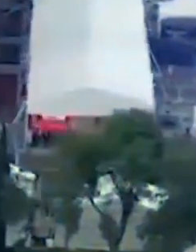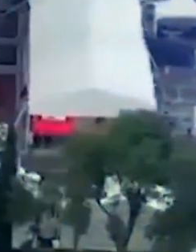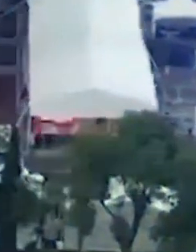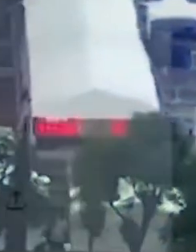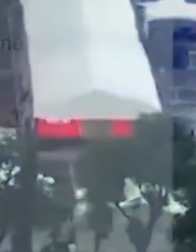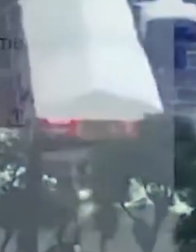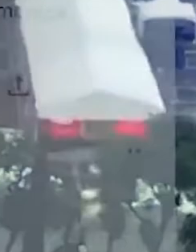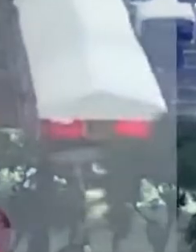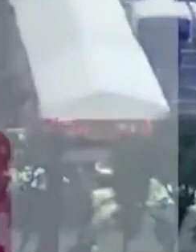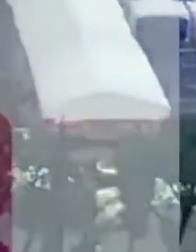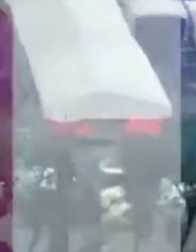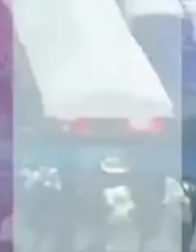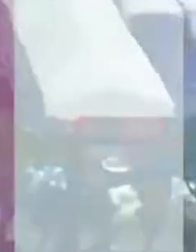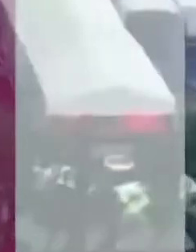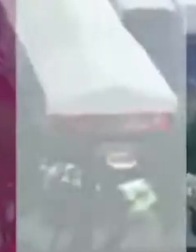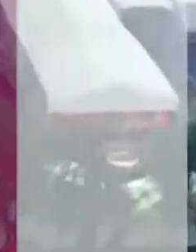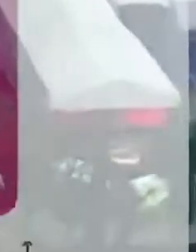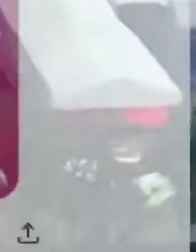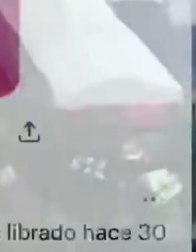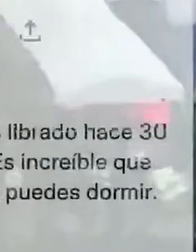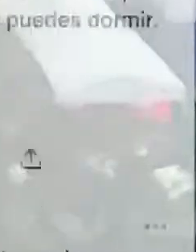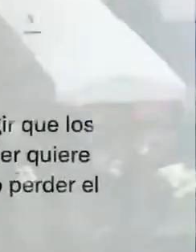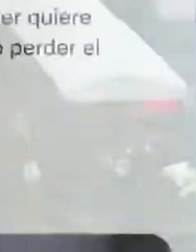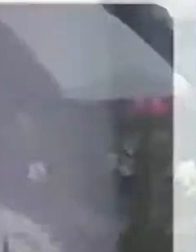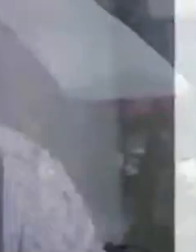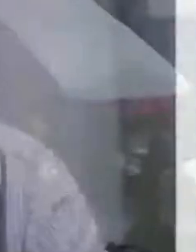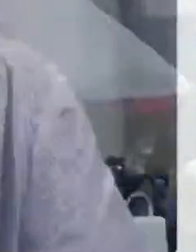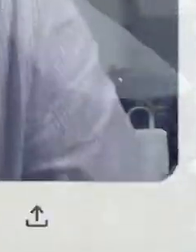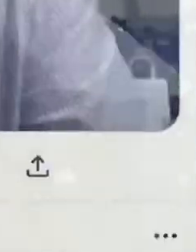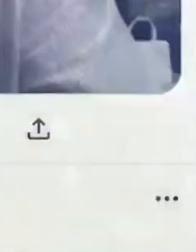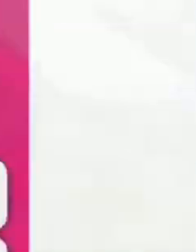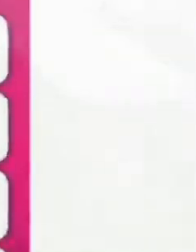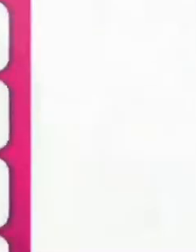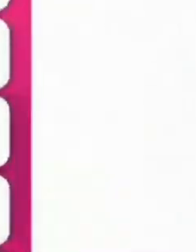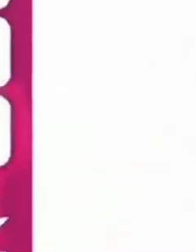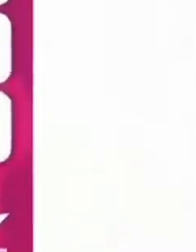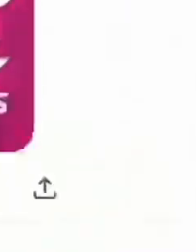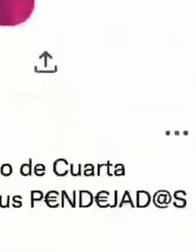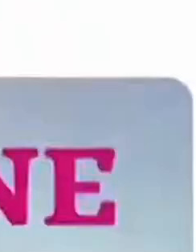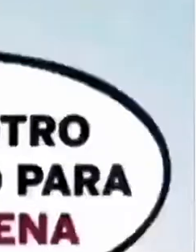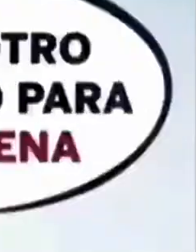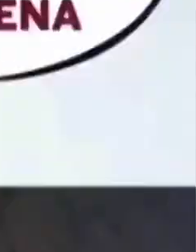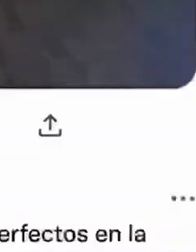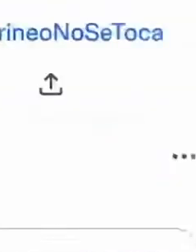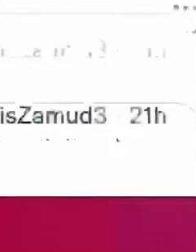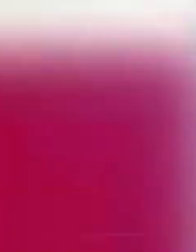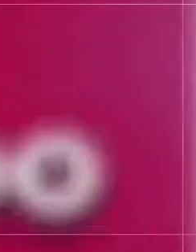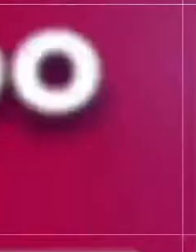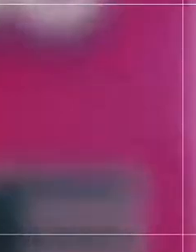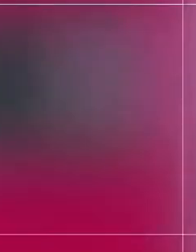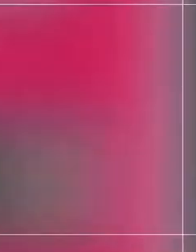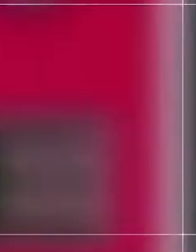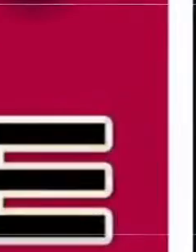sido objeto de una intensa campaña de noticias falsas y mentiras caracterizada por los siguientes puntos.